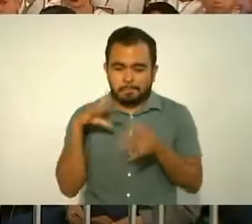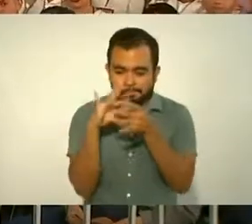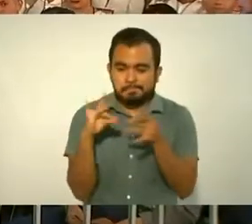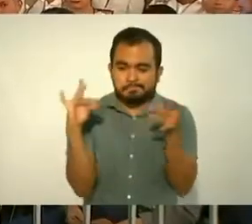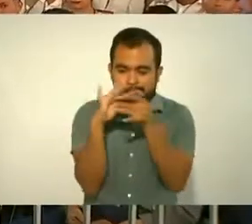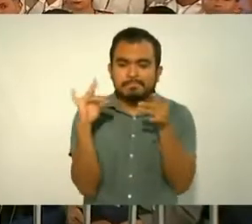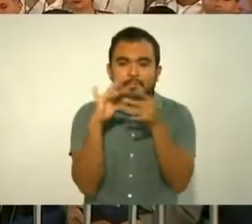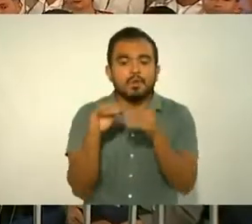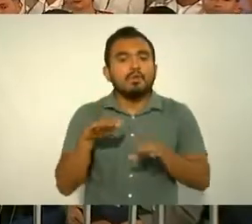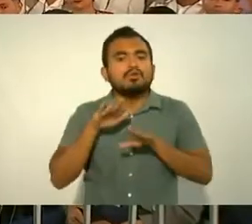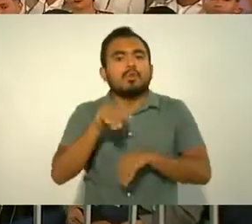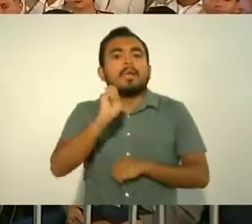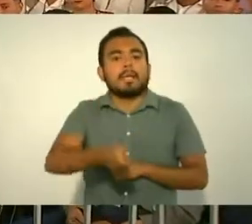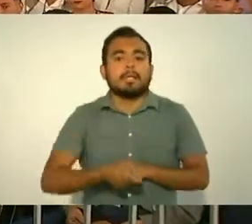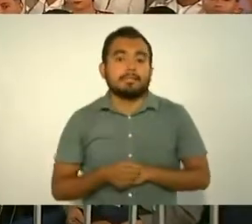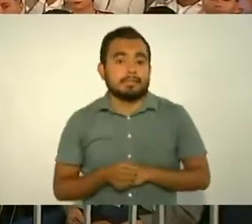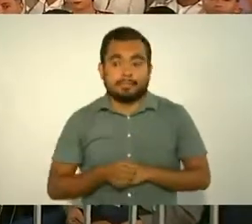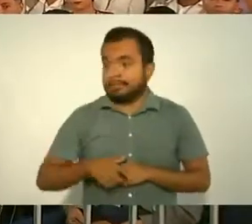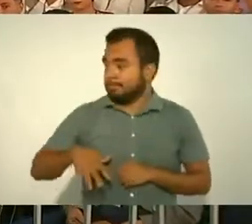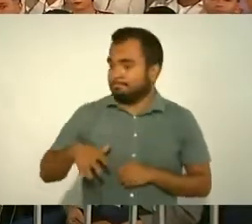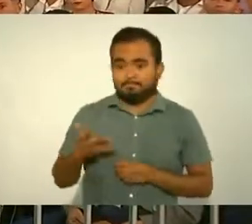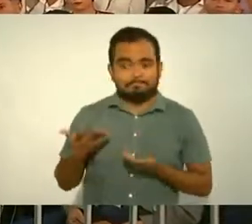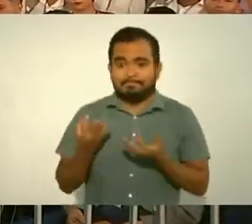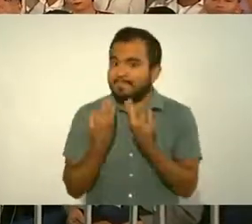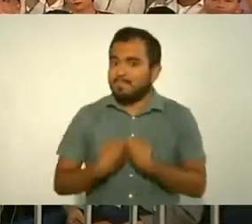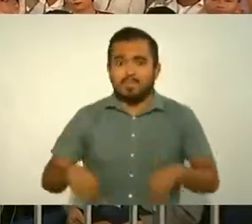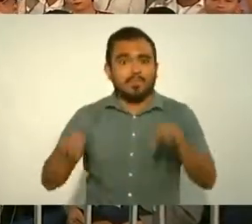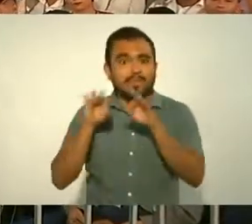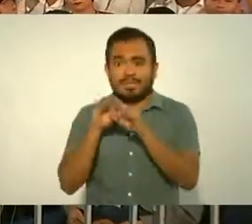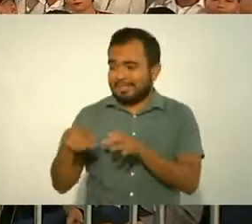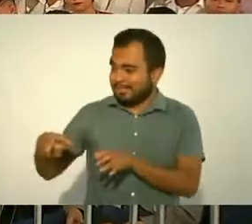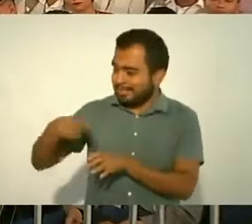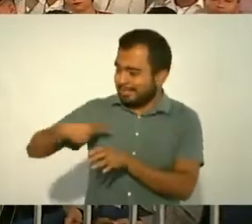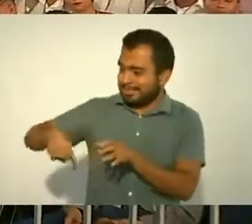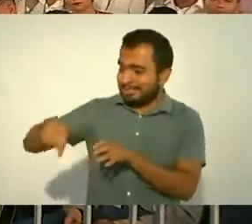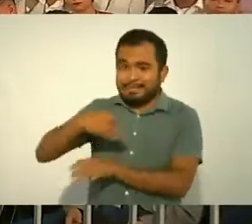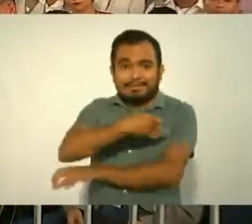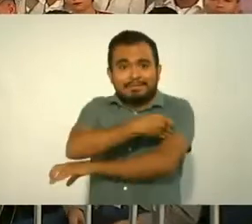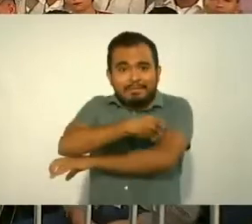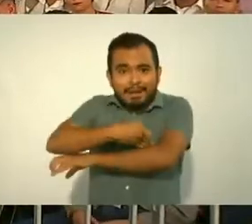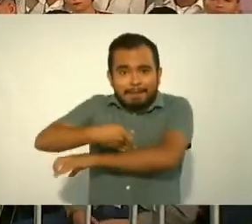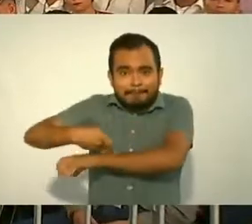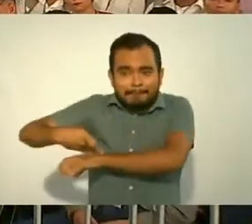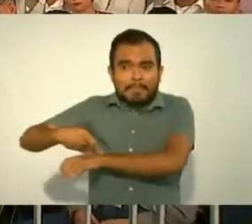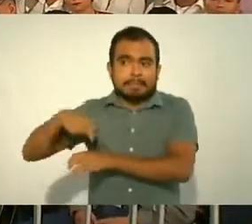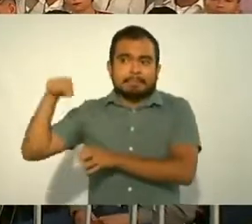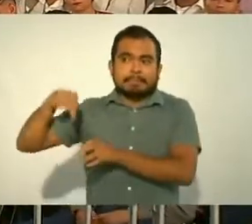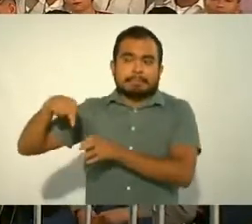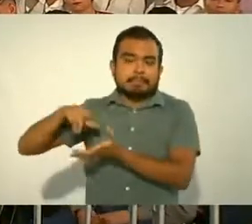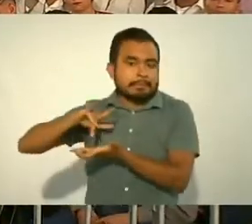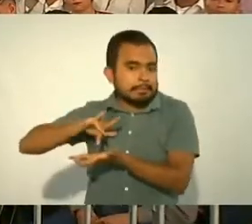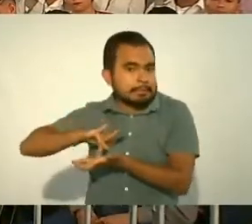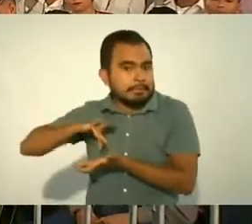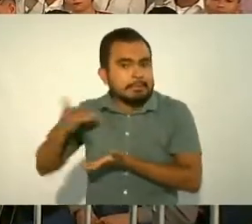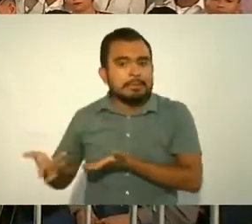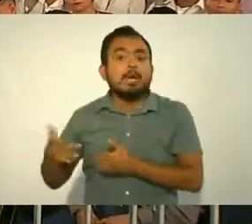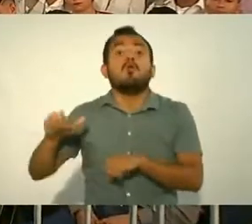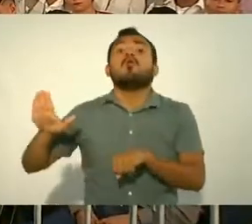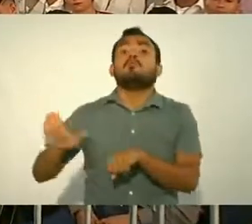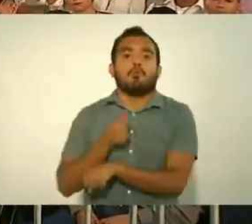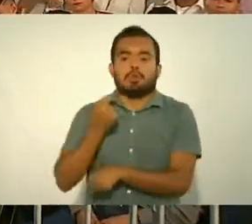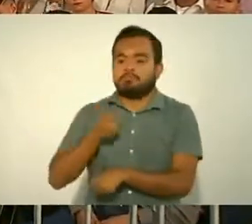importante de nuestras familias de cómo la familia